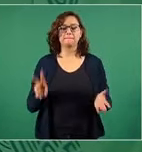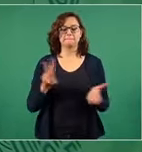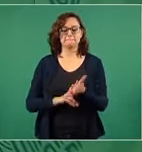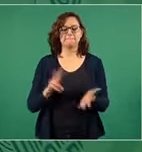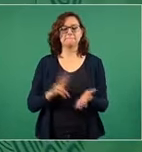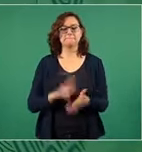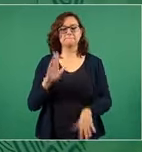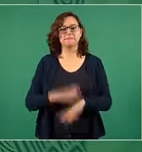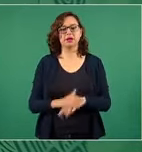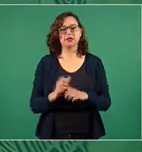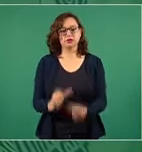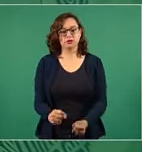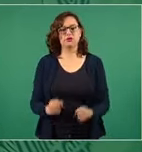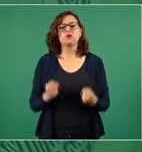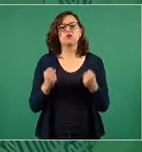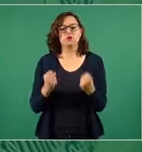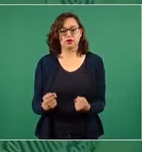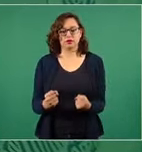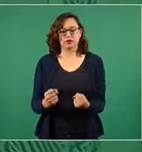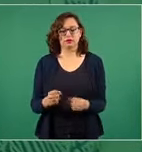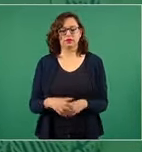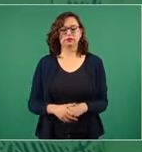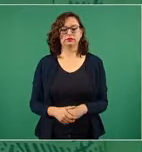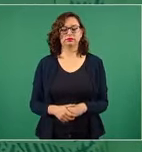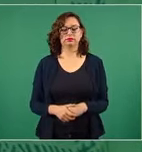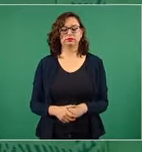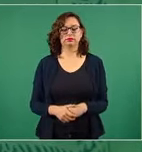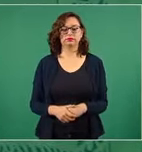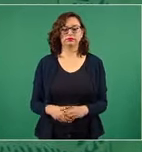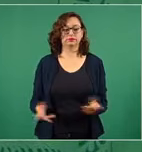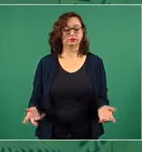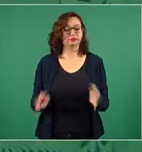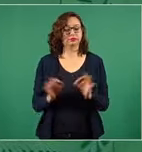sobre todo en cada juventud.